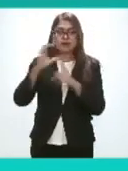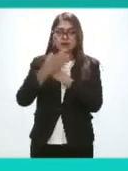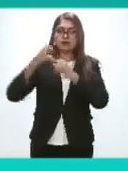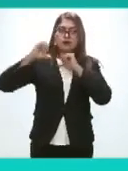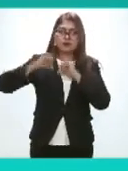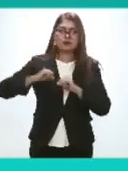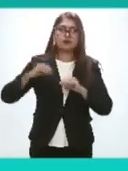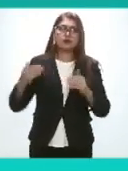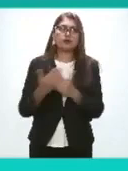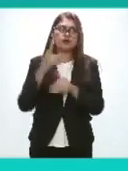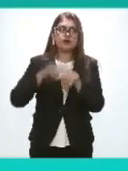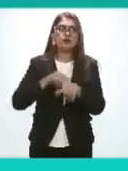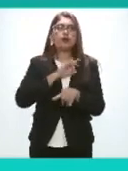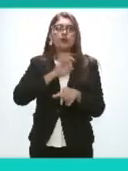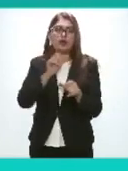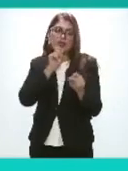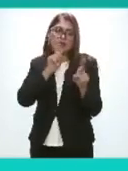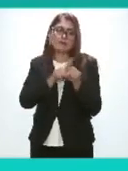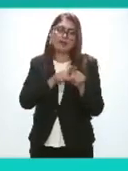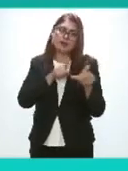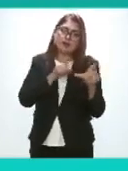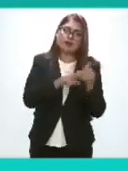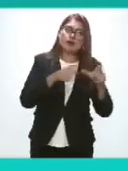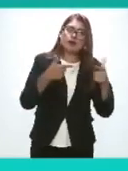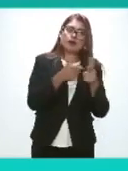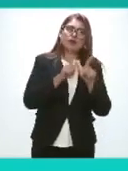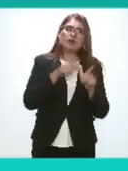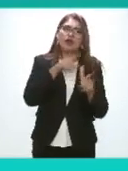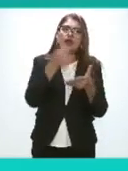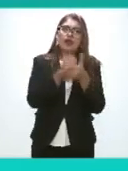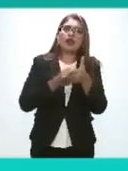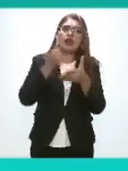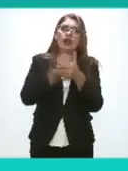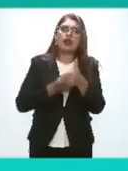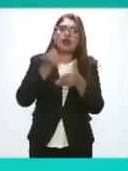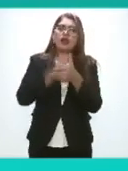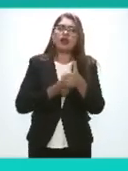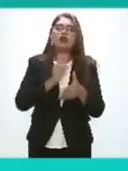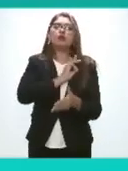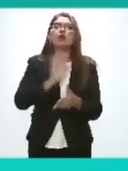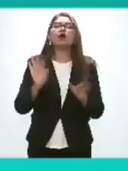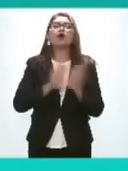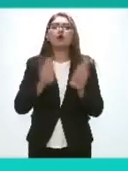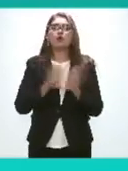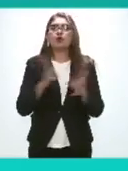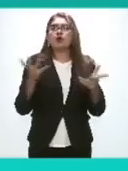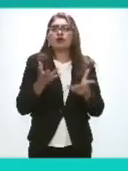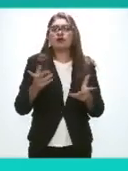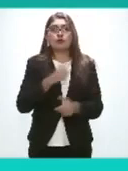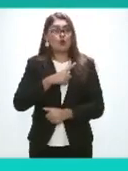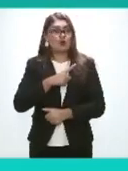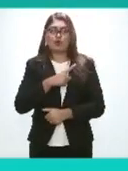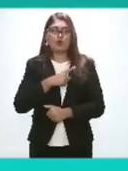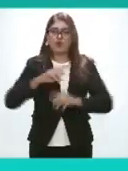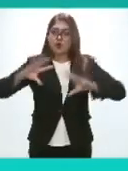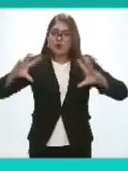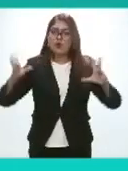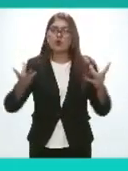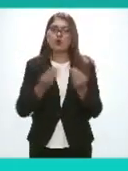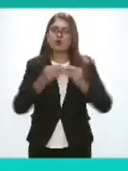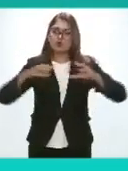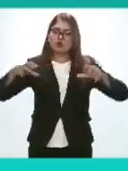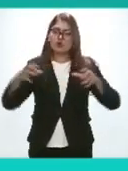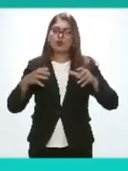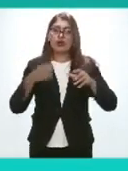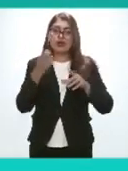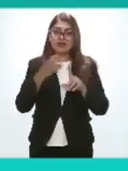del grupo que ha trazado una ruta que como se ha dicho solamente puede transitarse en colectivo esta instancia que es un punto